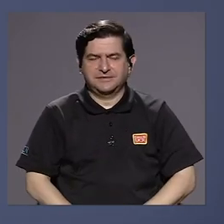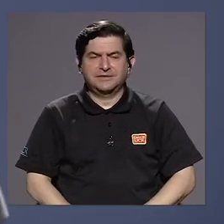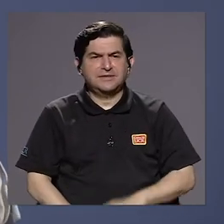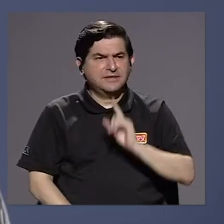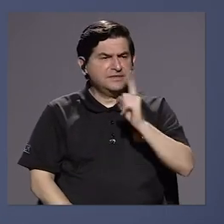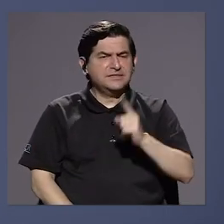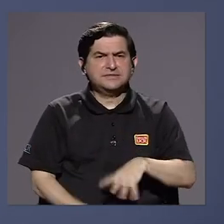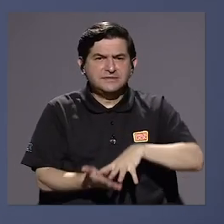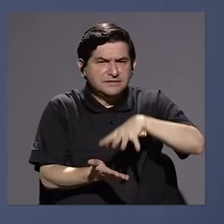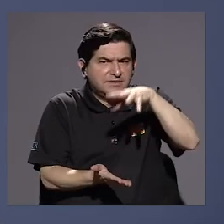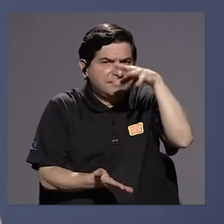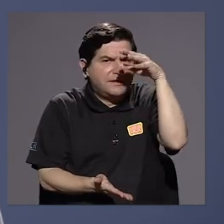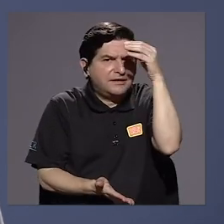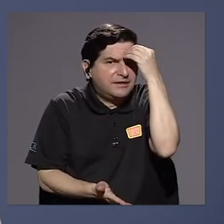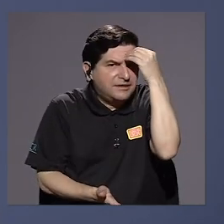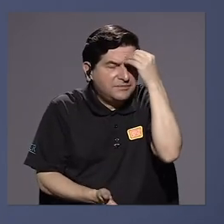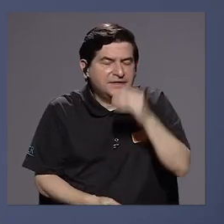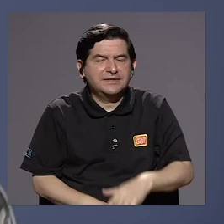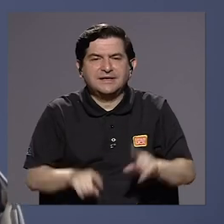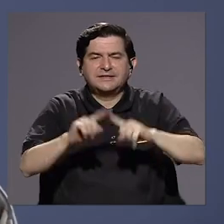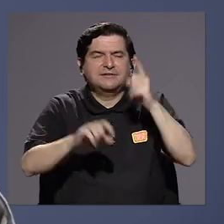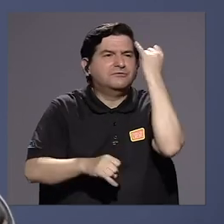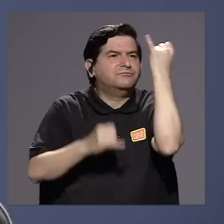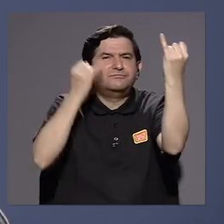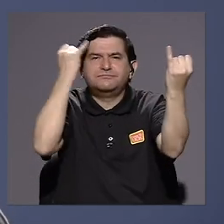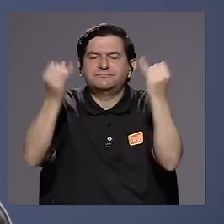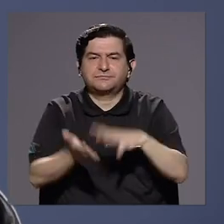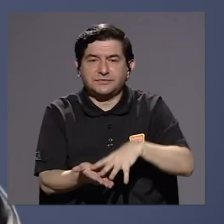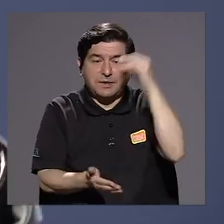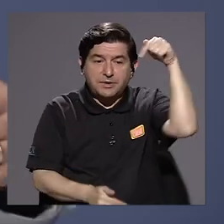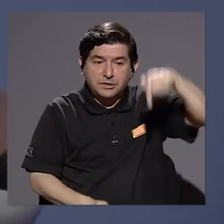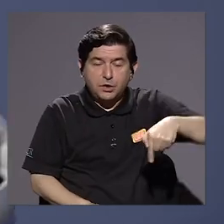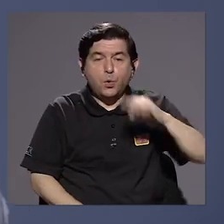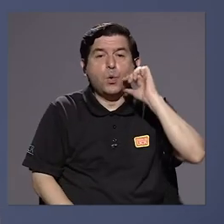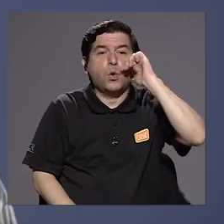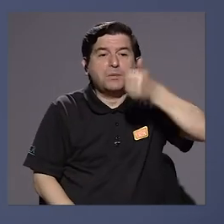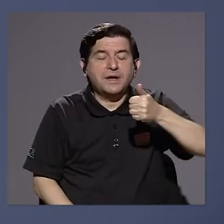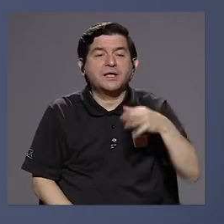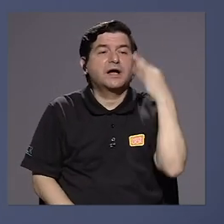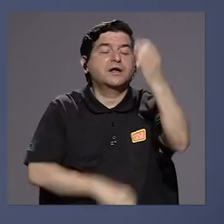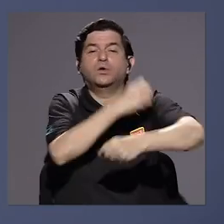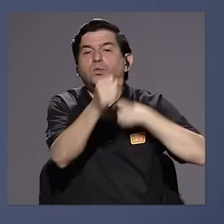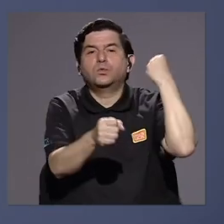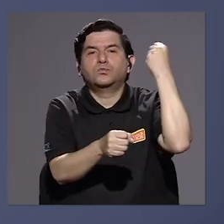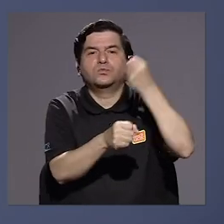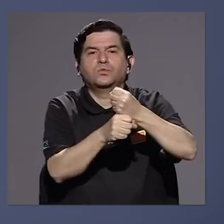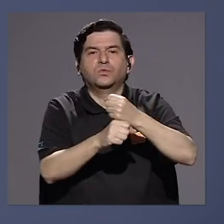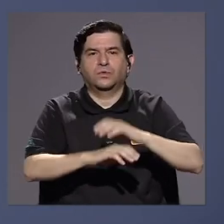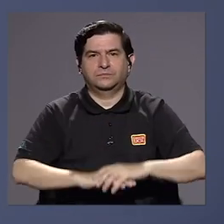se dice que el aprendizaje es de conceptos y que se pueden aprender hoy, mañana o al año siguiente.